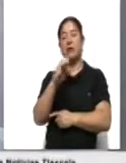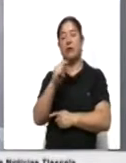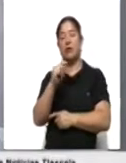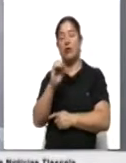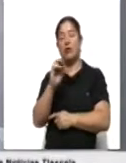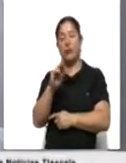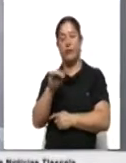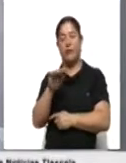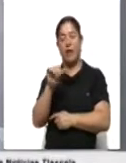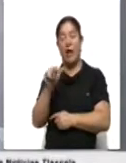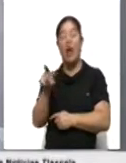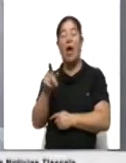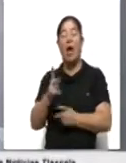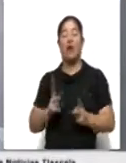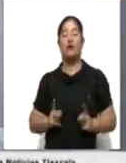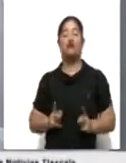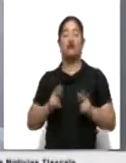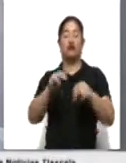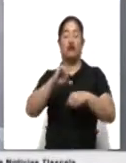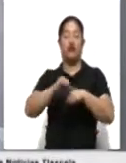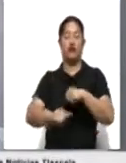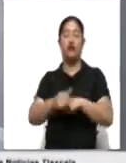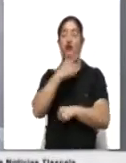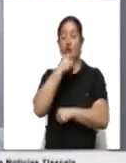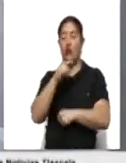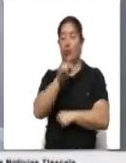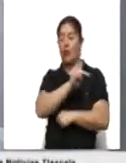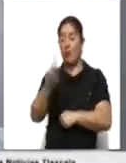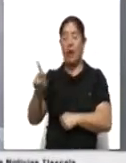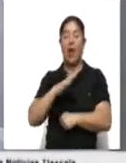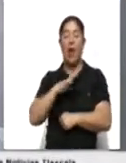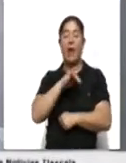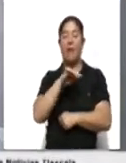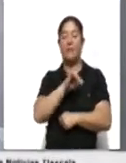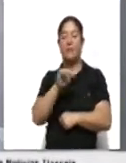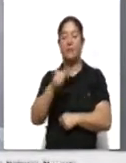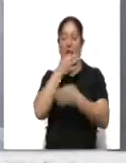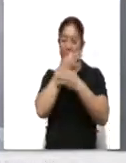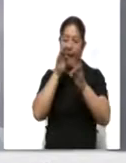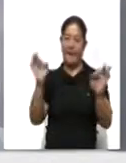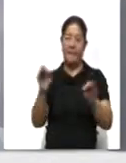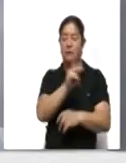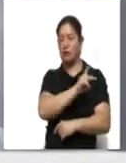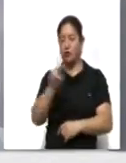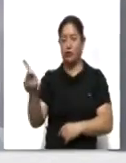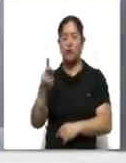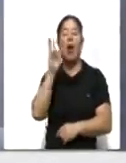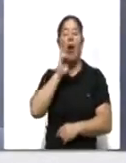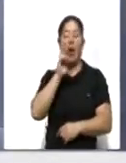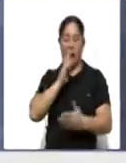que promueve el IMSS entre la población derechohabiente y no derechohabiente. Veamos la siguiente información.